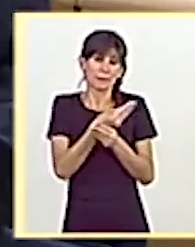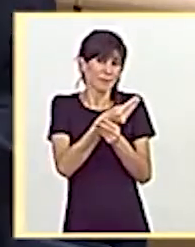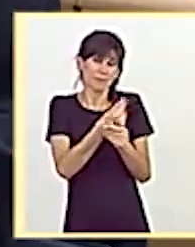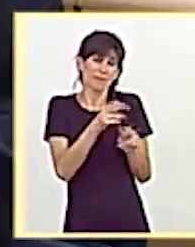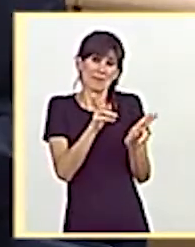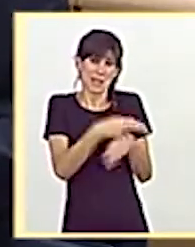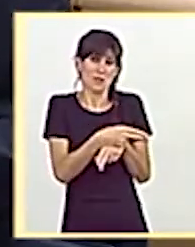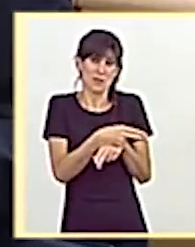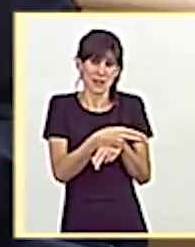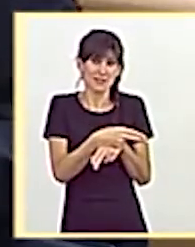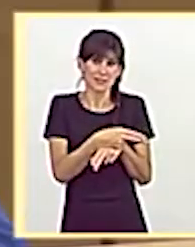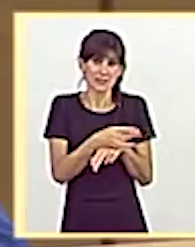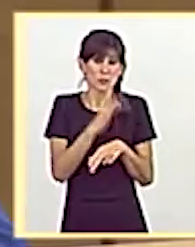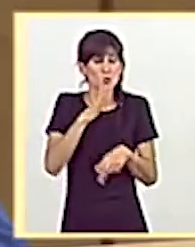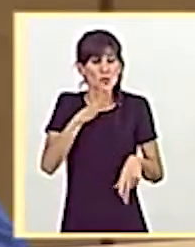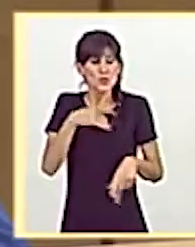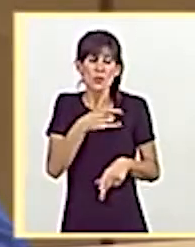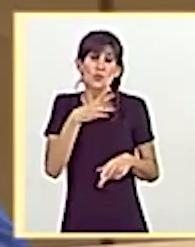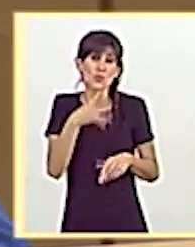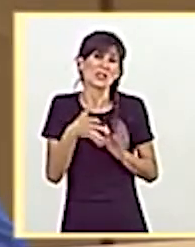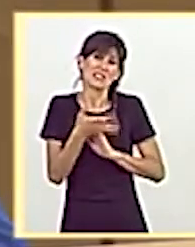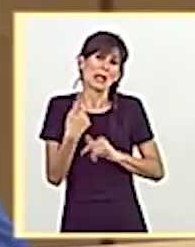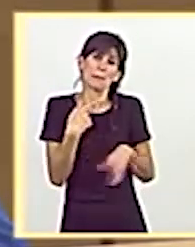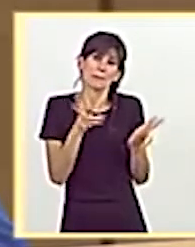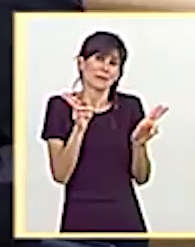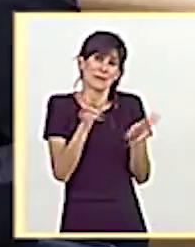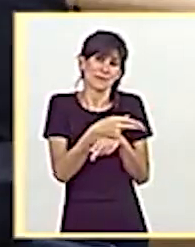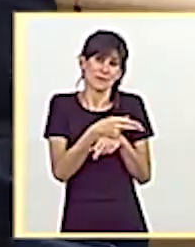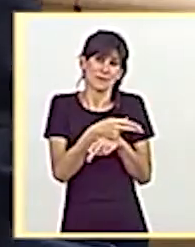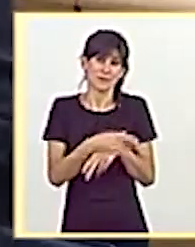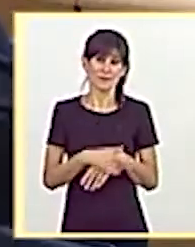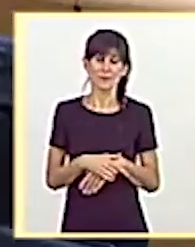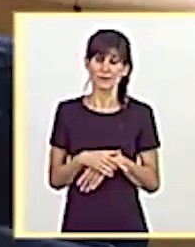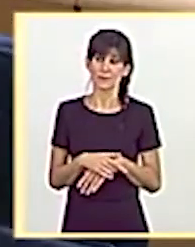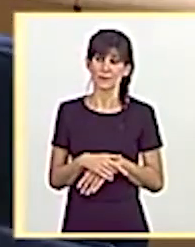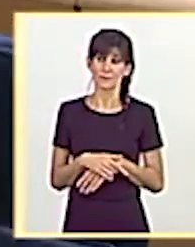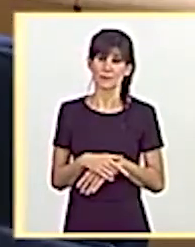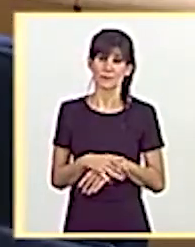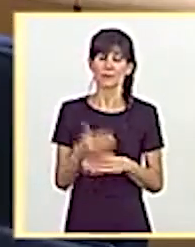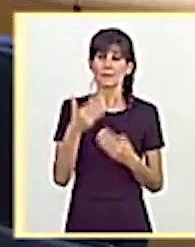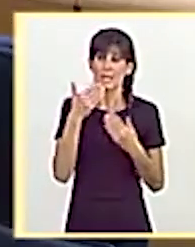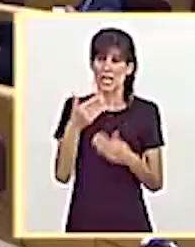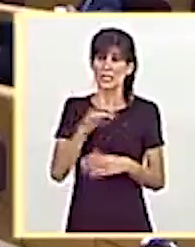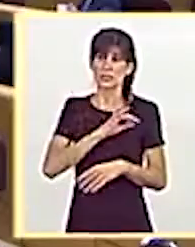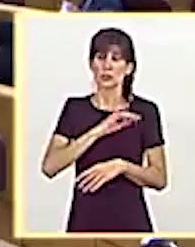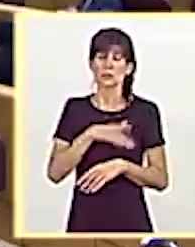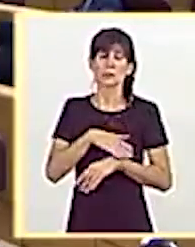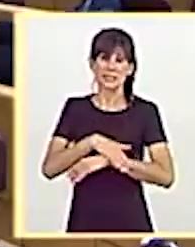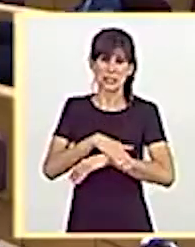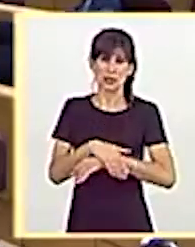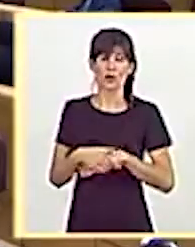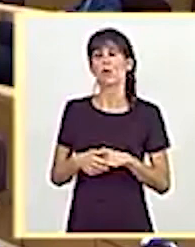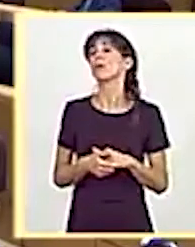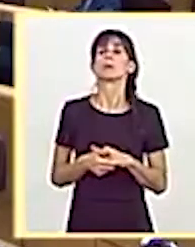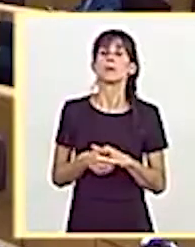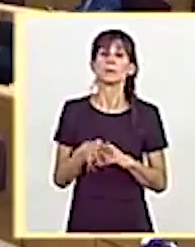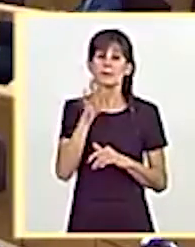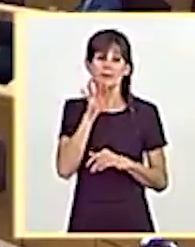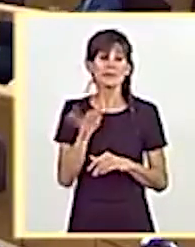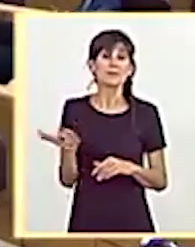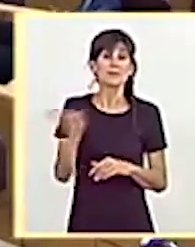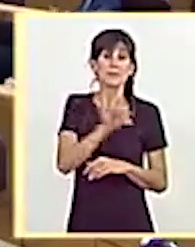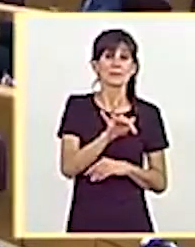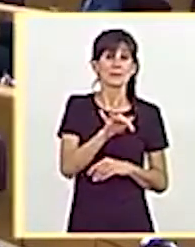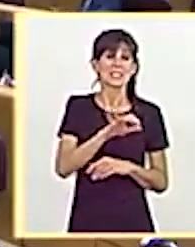razón por la cual se ha extinguido este convenio. Gracias, señor ministro. Senador Rufa.